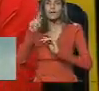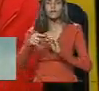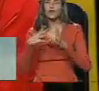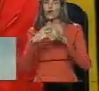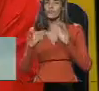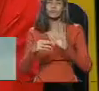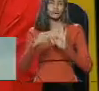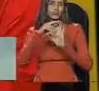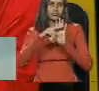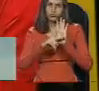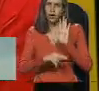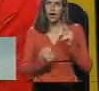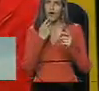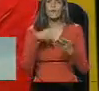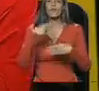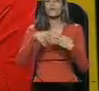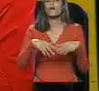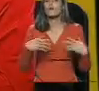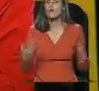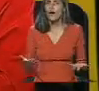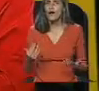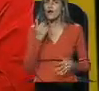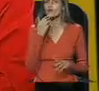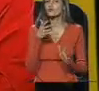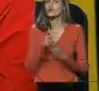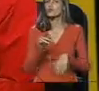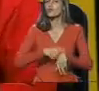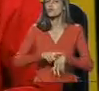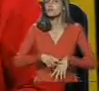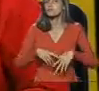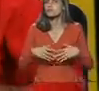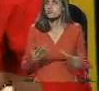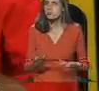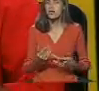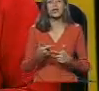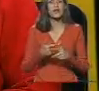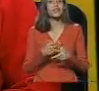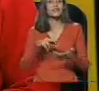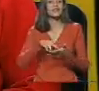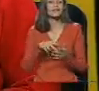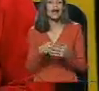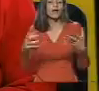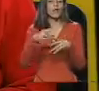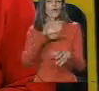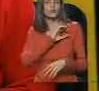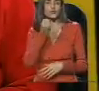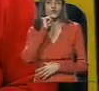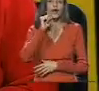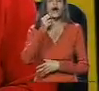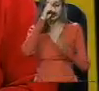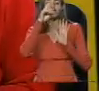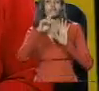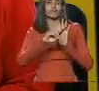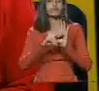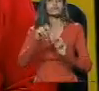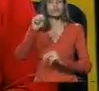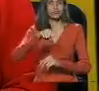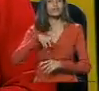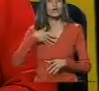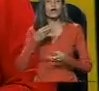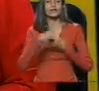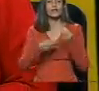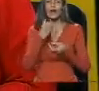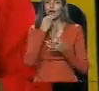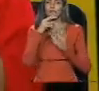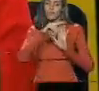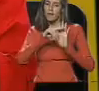¿Qué programa debemos tener en esta transición, en este momento? Y eso es el partido. El partido logró dotarnos de un gran